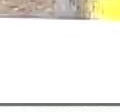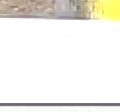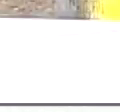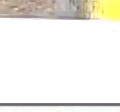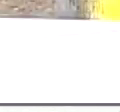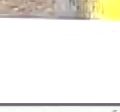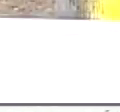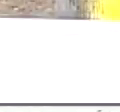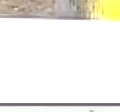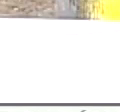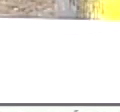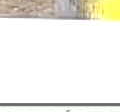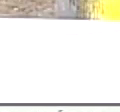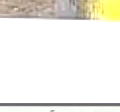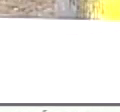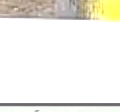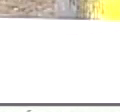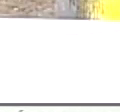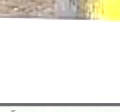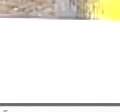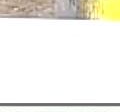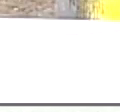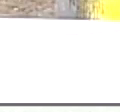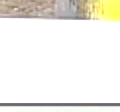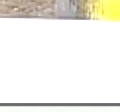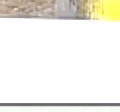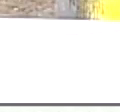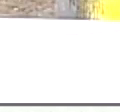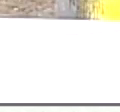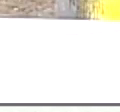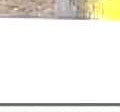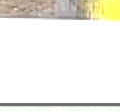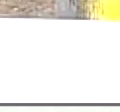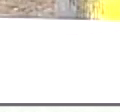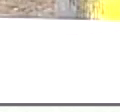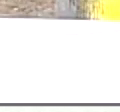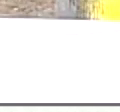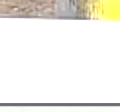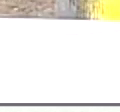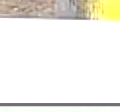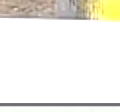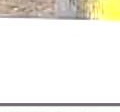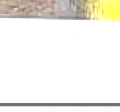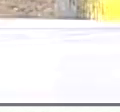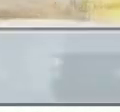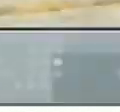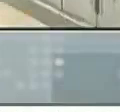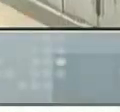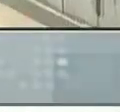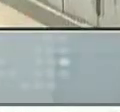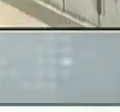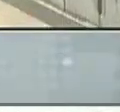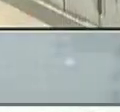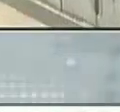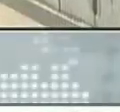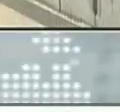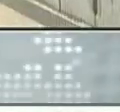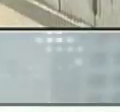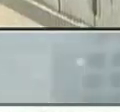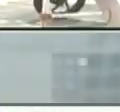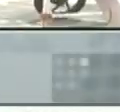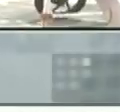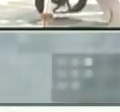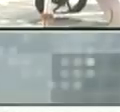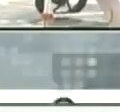Mi saludo pues a todos los que están en sus hogares, en su sitio de